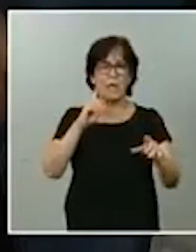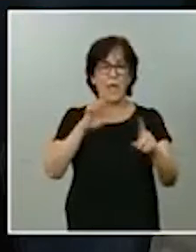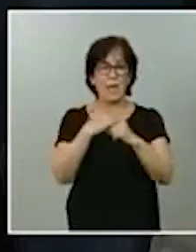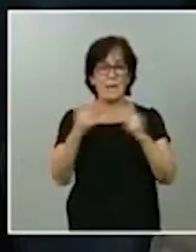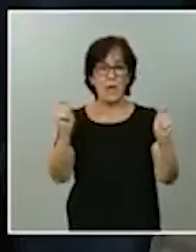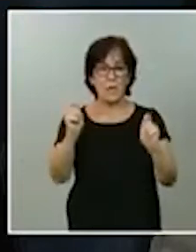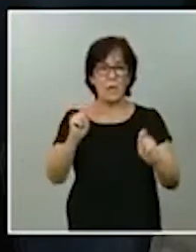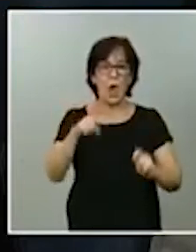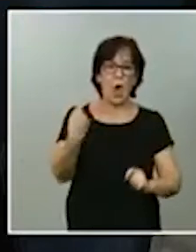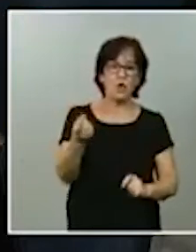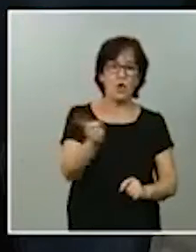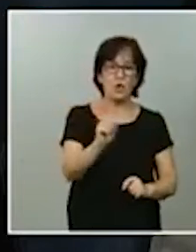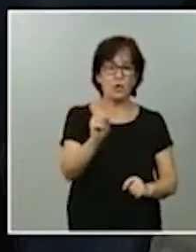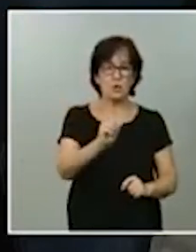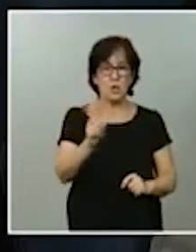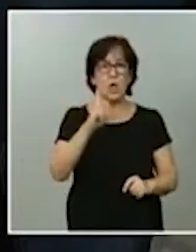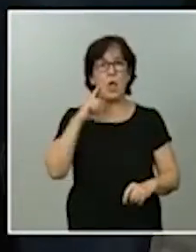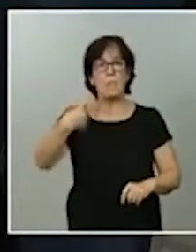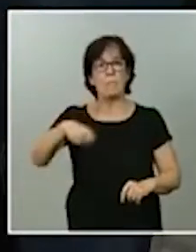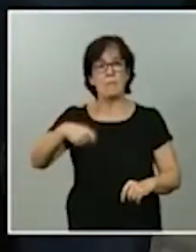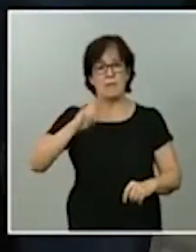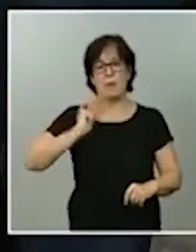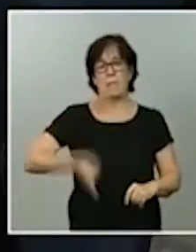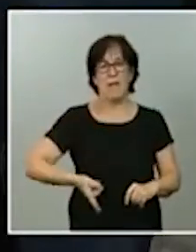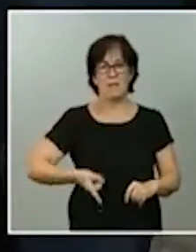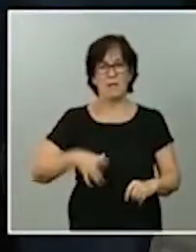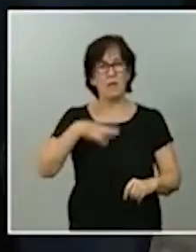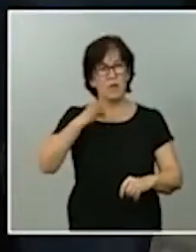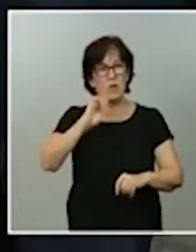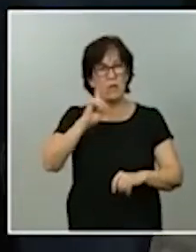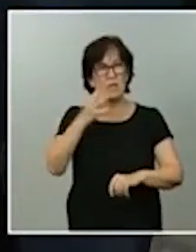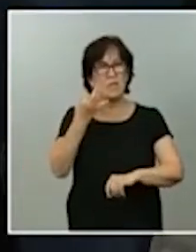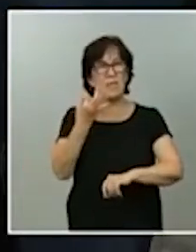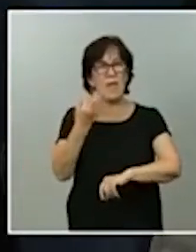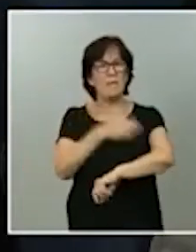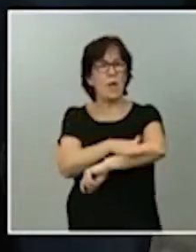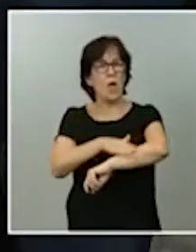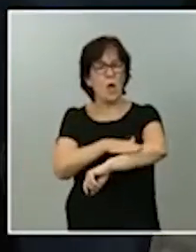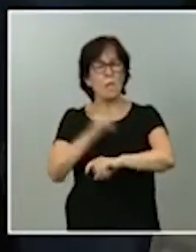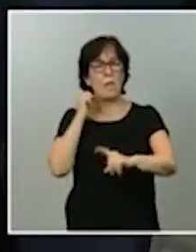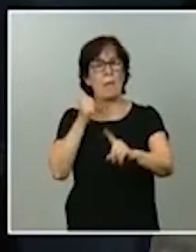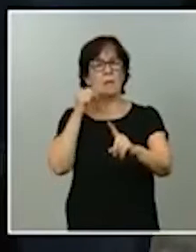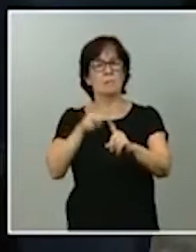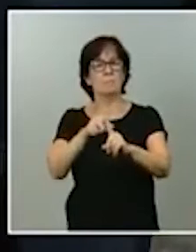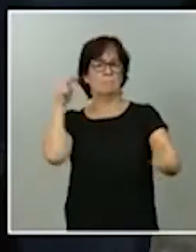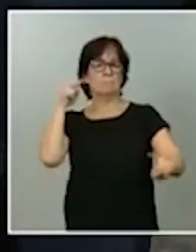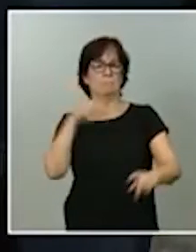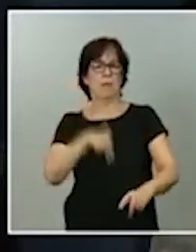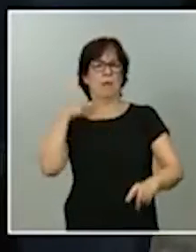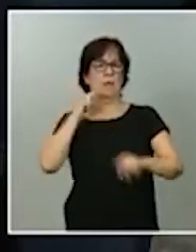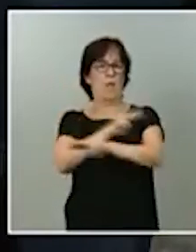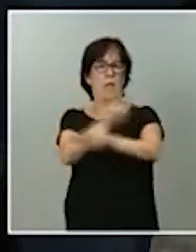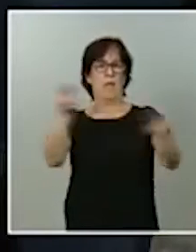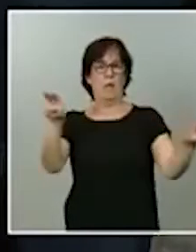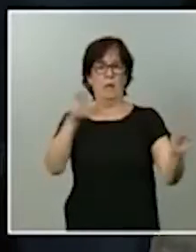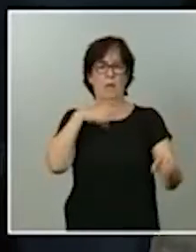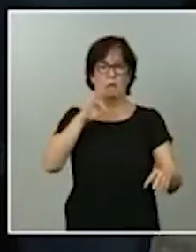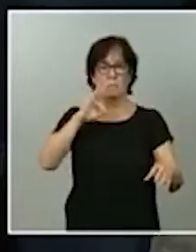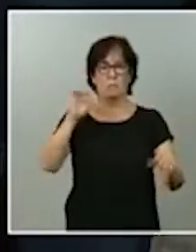porque son los presidentes los que deciden. Si no, debería ser el Gobierno quien, con una visión más general, tome esas decisiones.